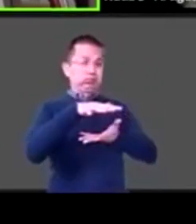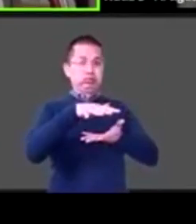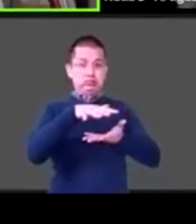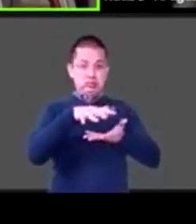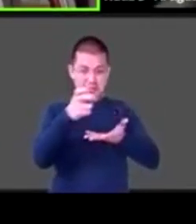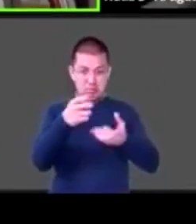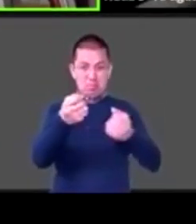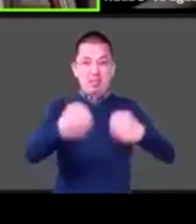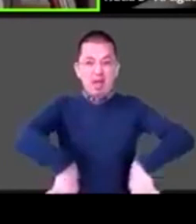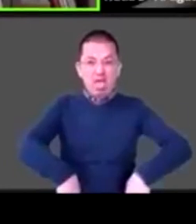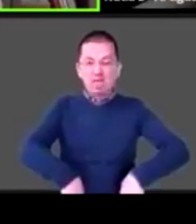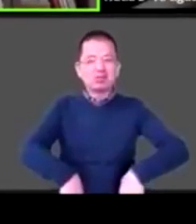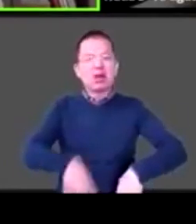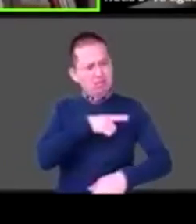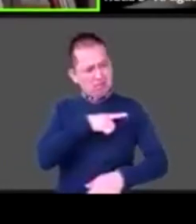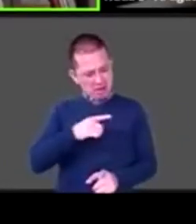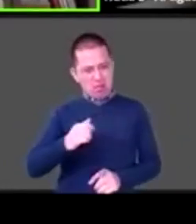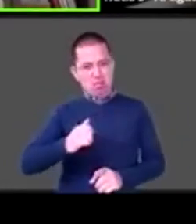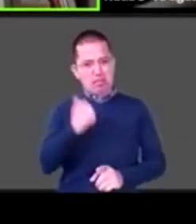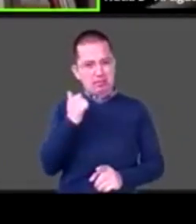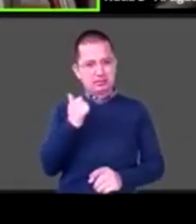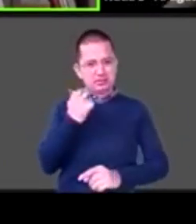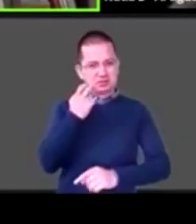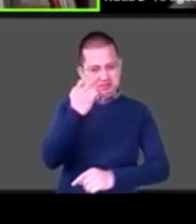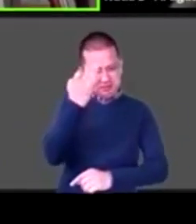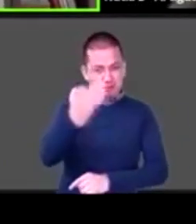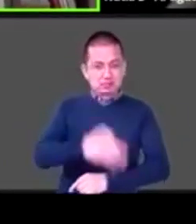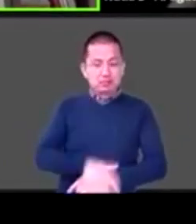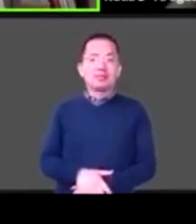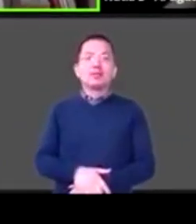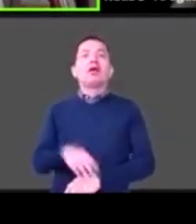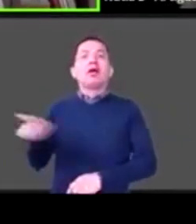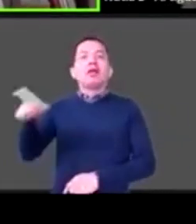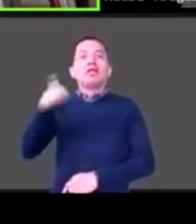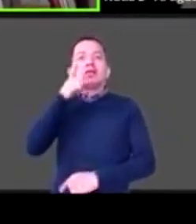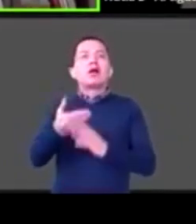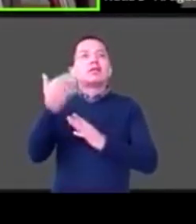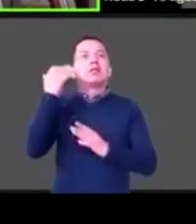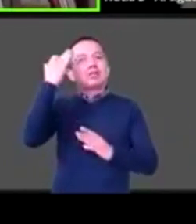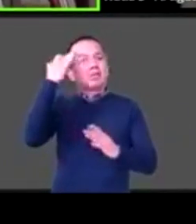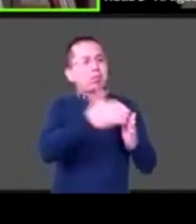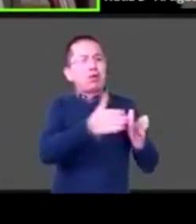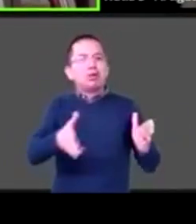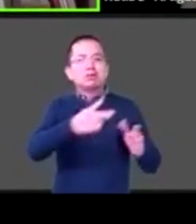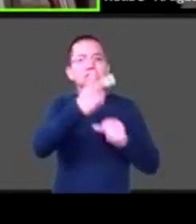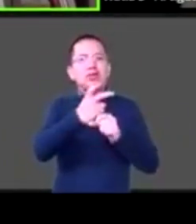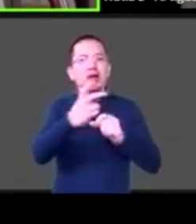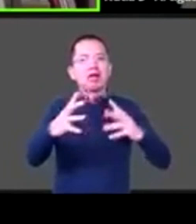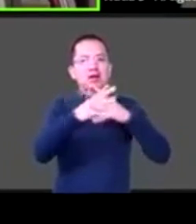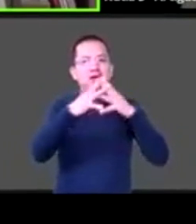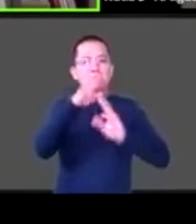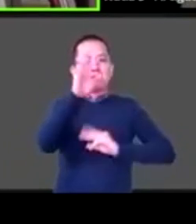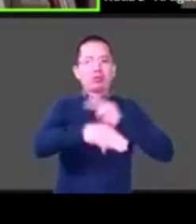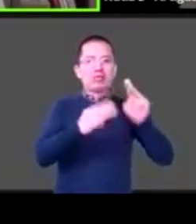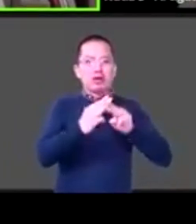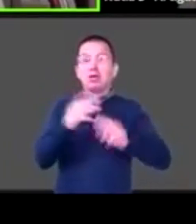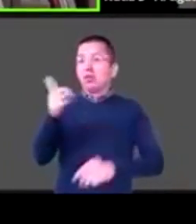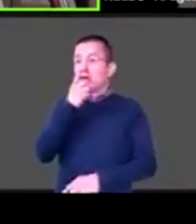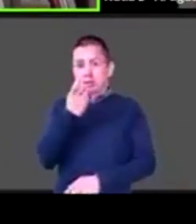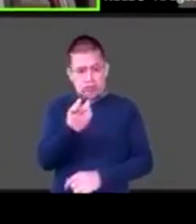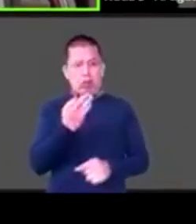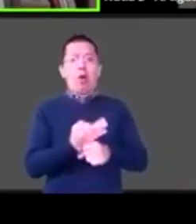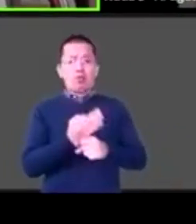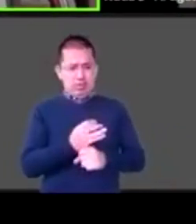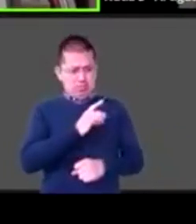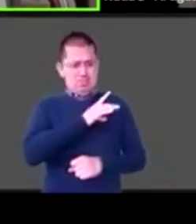dijo las crisis generan tensión incertidumbre y miedo pero también pueden ser enormes oportunidades para descubrir desde avances científicos